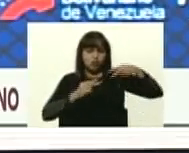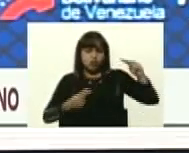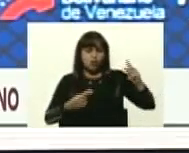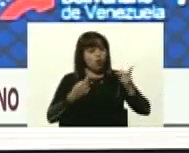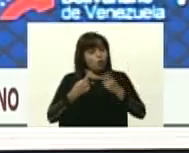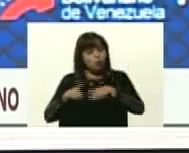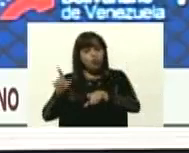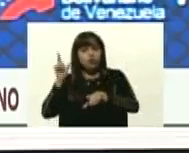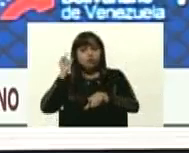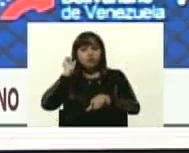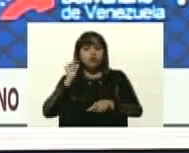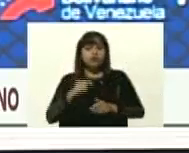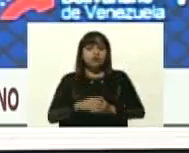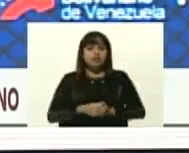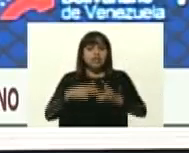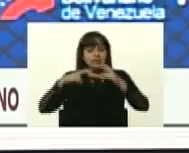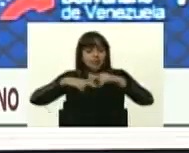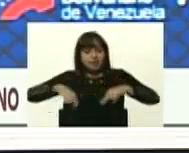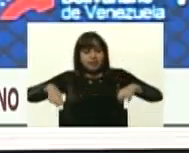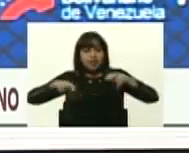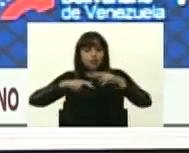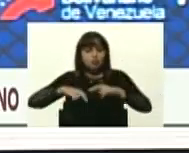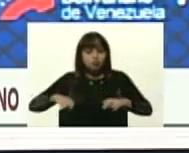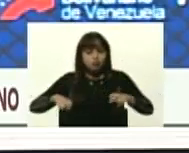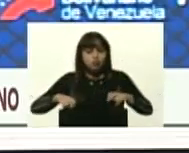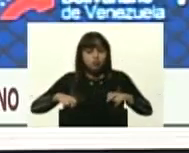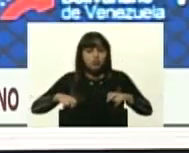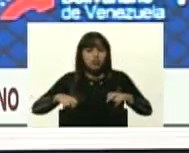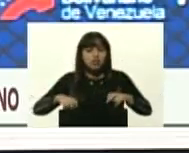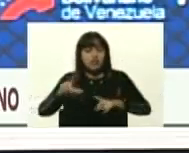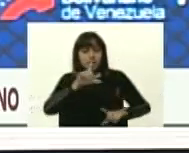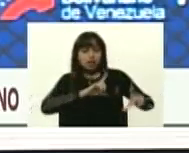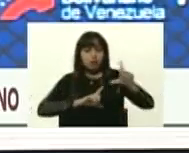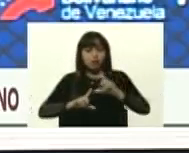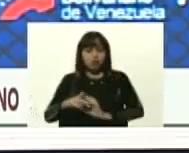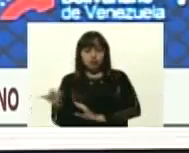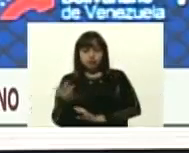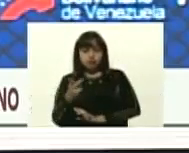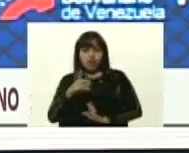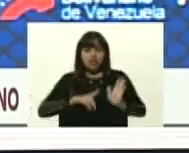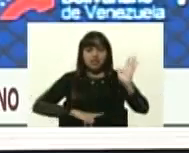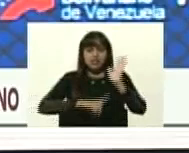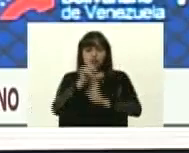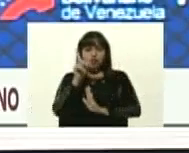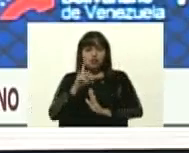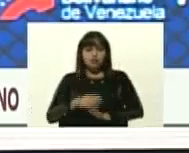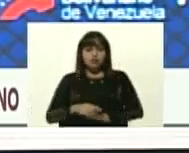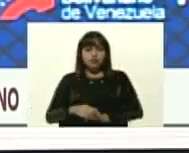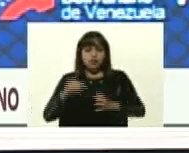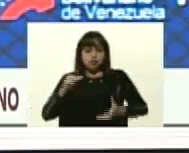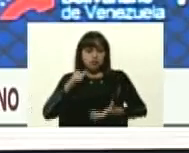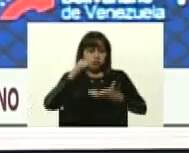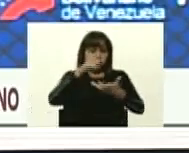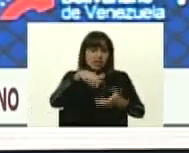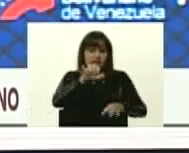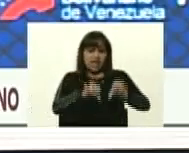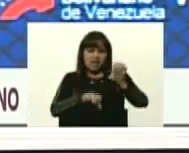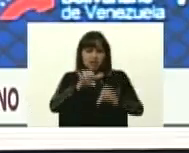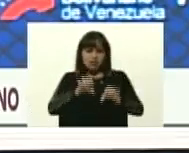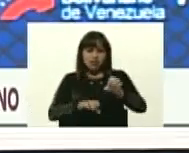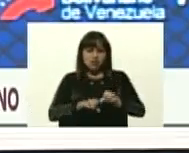Ana Cáceres, investigadora del laboratorio. Ellos desarrollaron un kit de diagnóstico